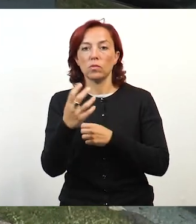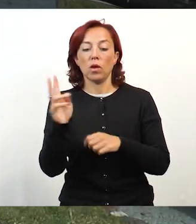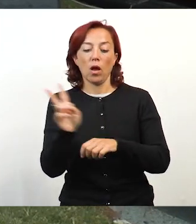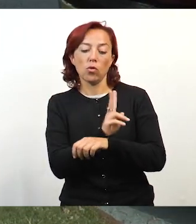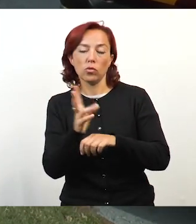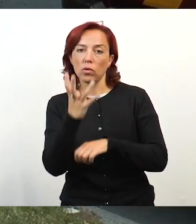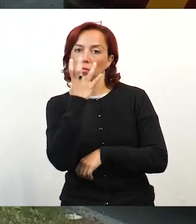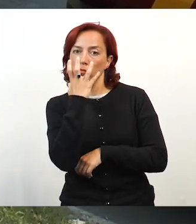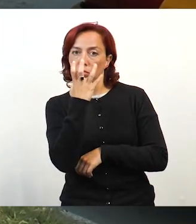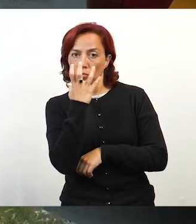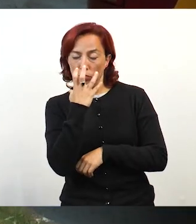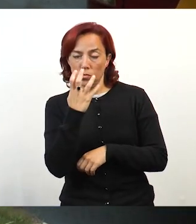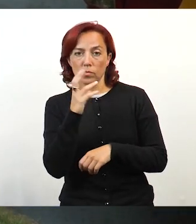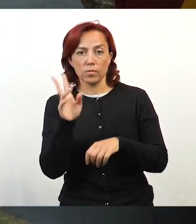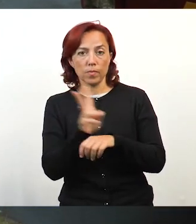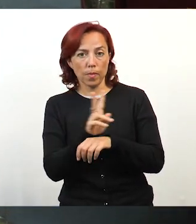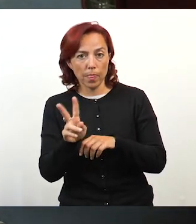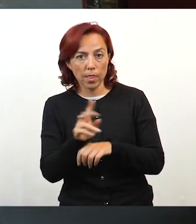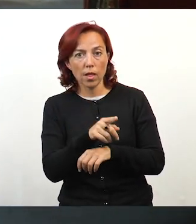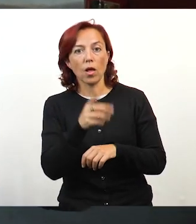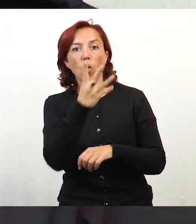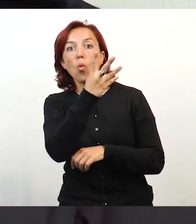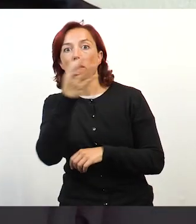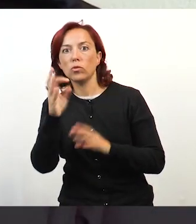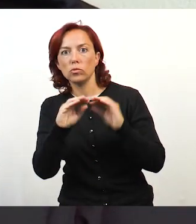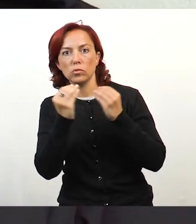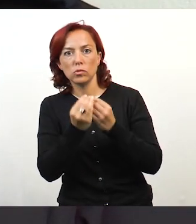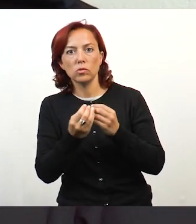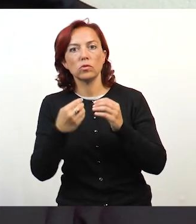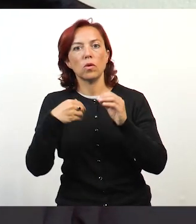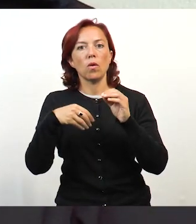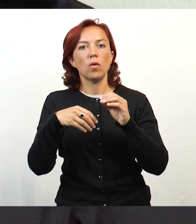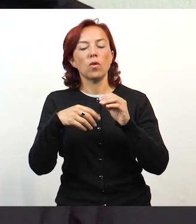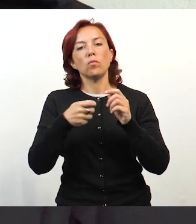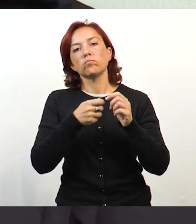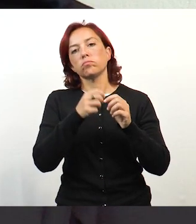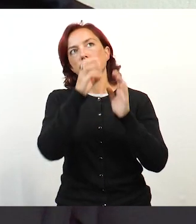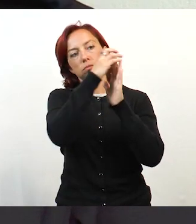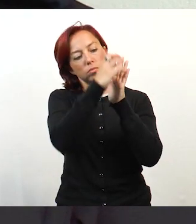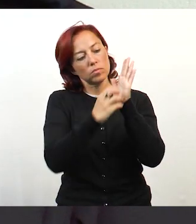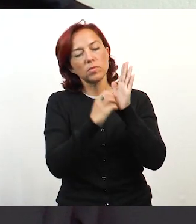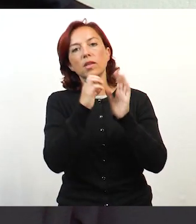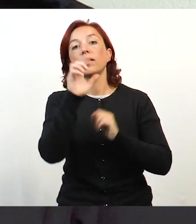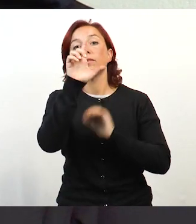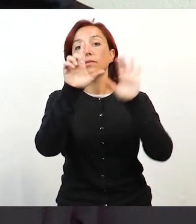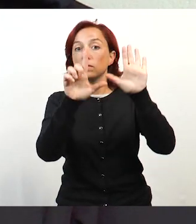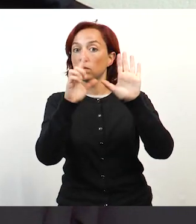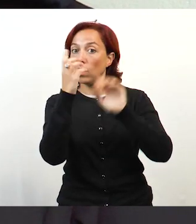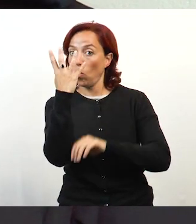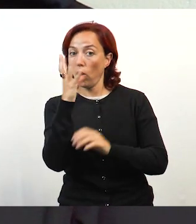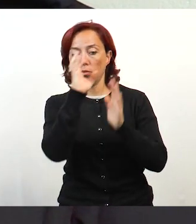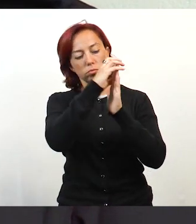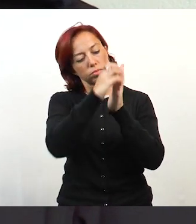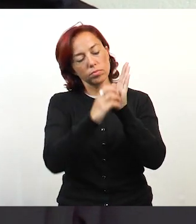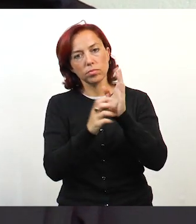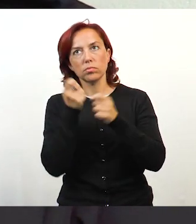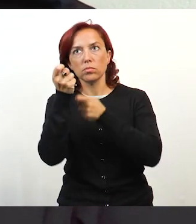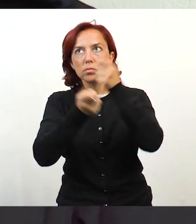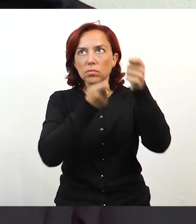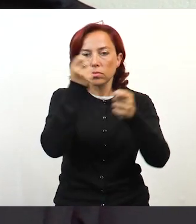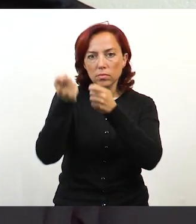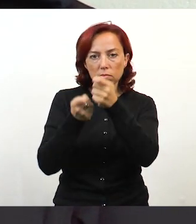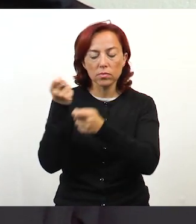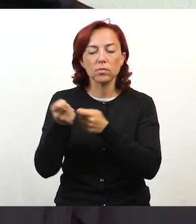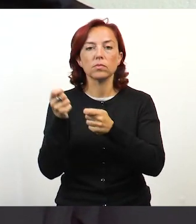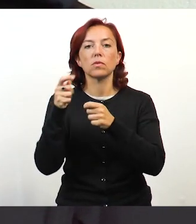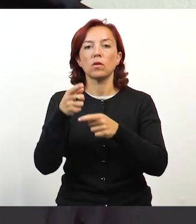protección respiratoria autónoma. En estos 400 equipos, llevado los 74 destacamentos que nosotros tenemos distribuidos en todo el país, nos permite